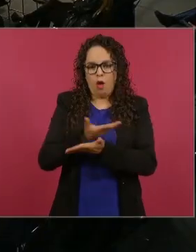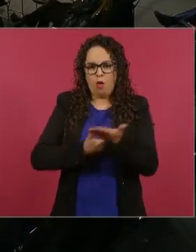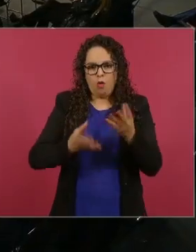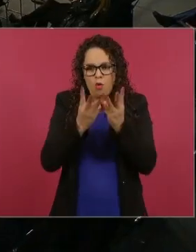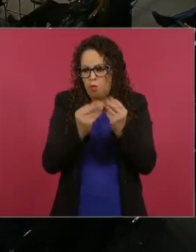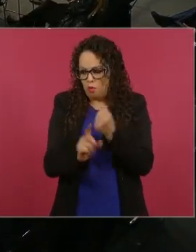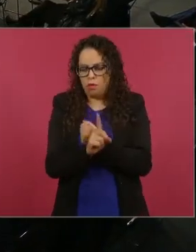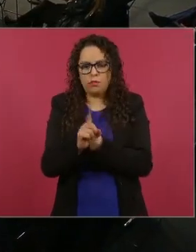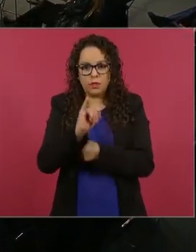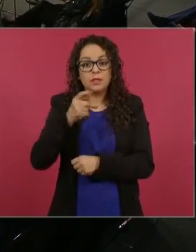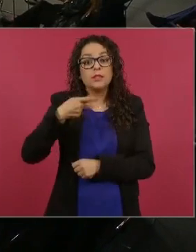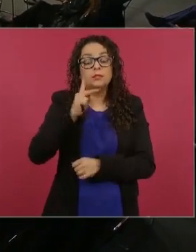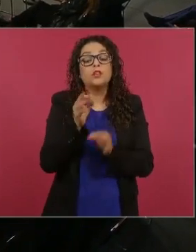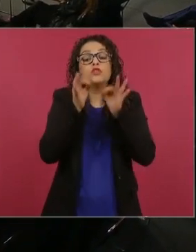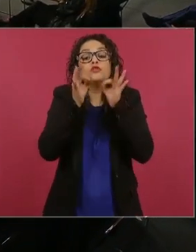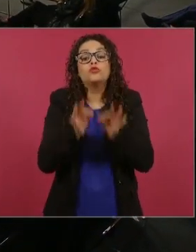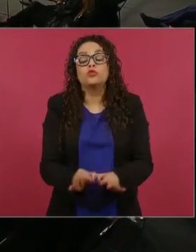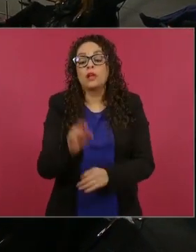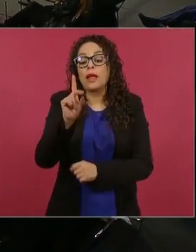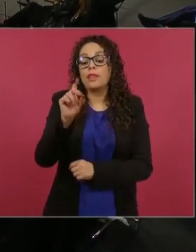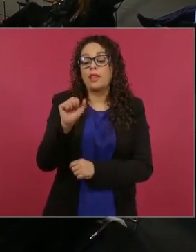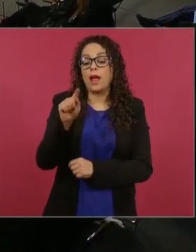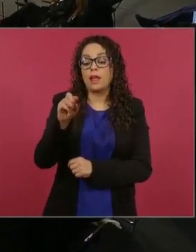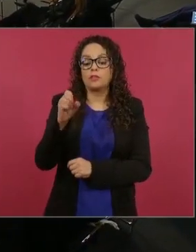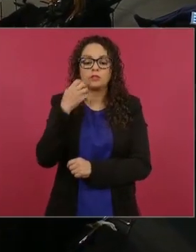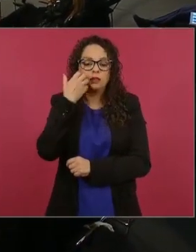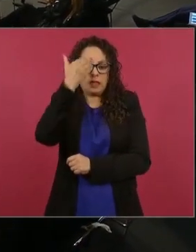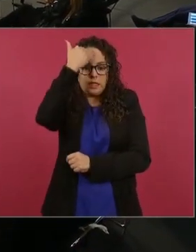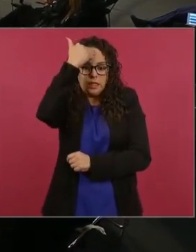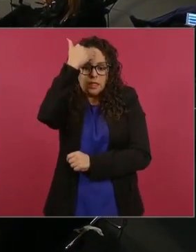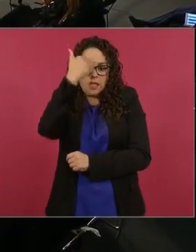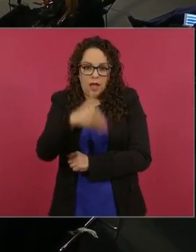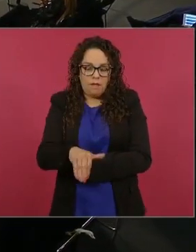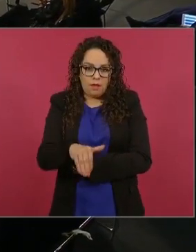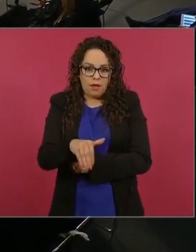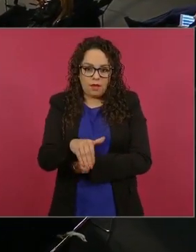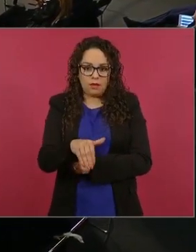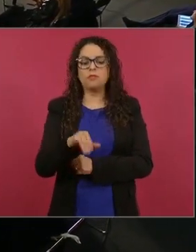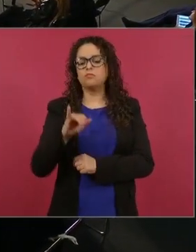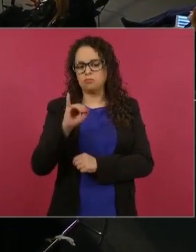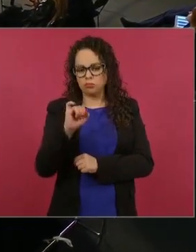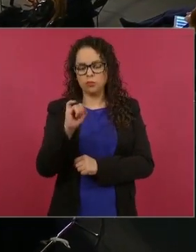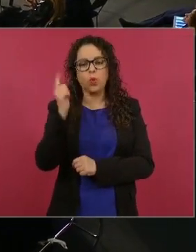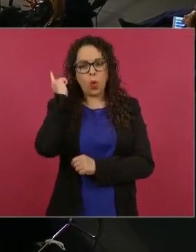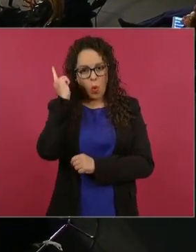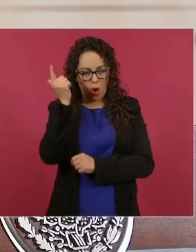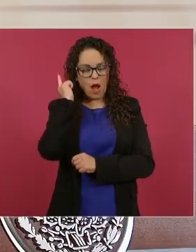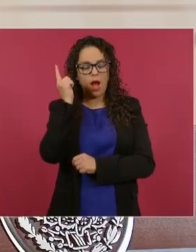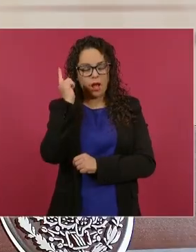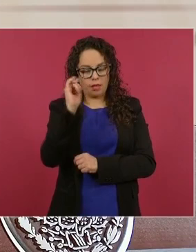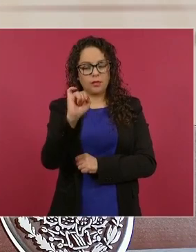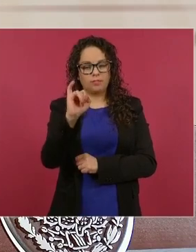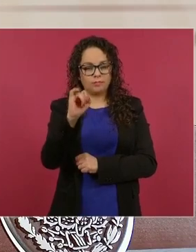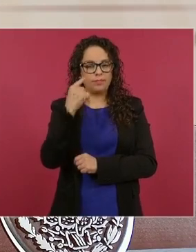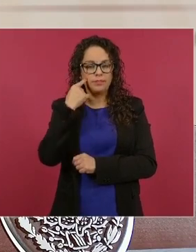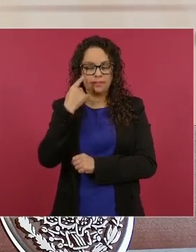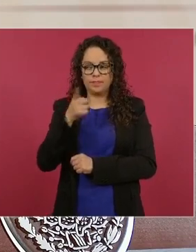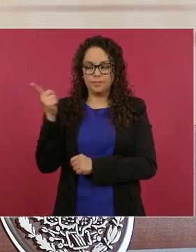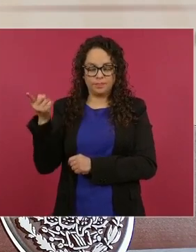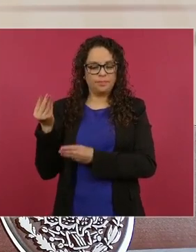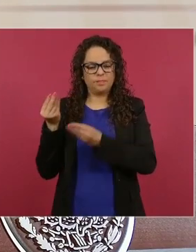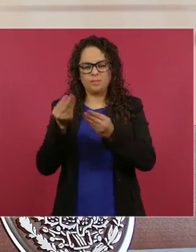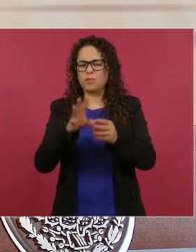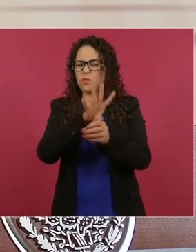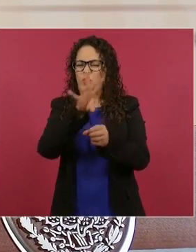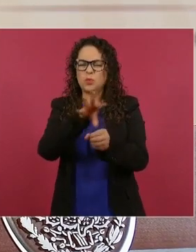los datos que necesitamos conocer. ojalá y se puedan dar los datos, toda